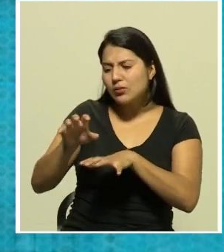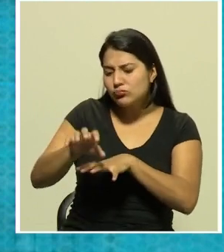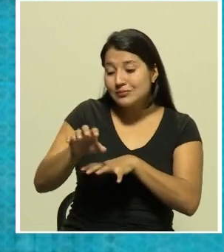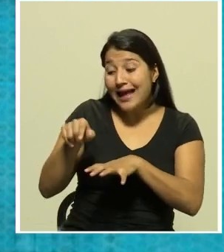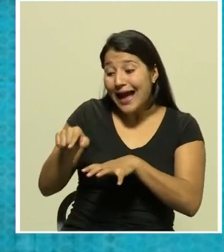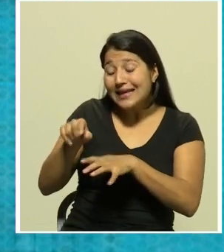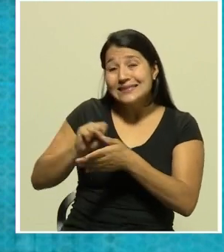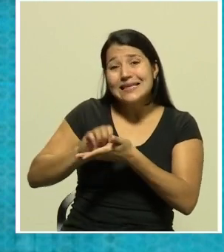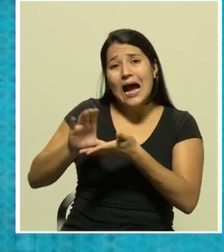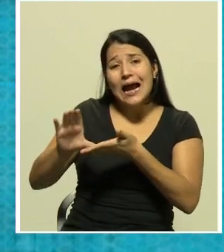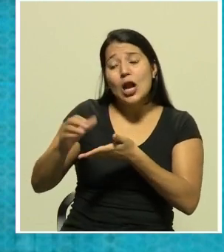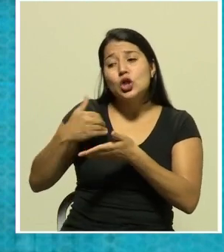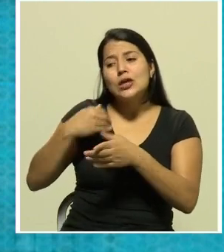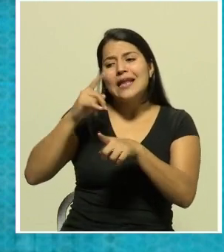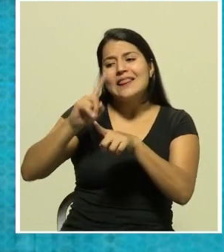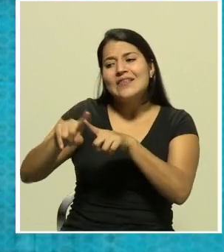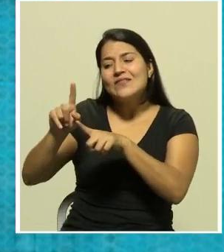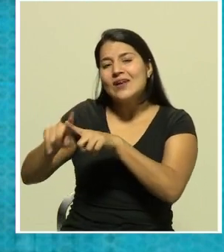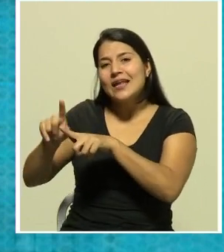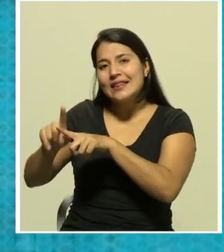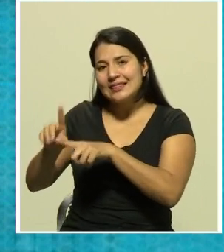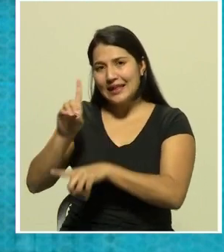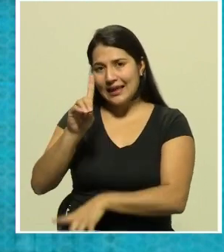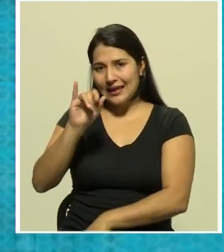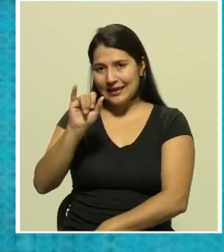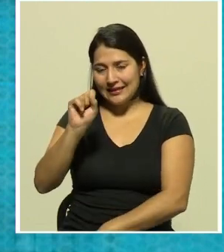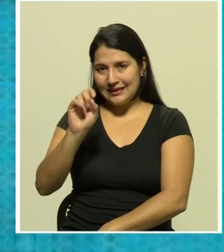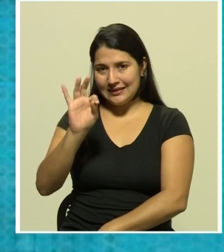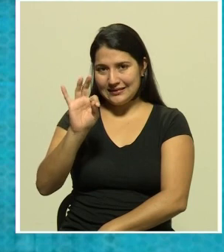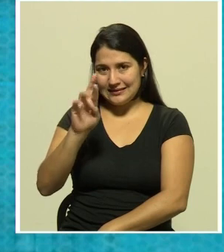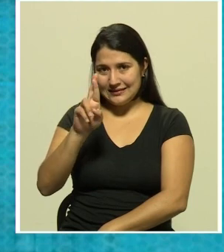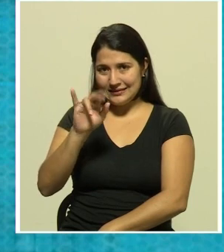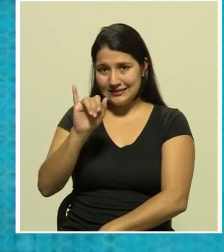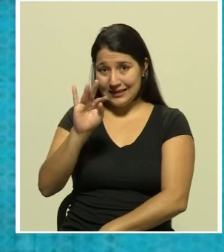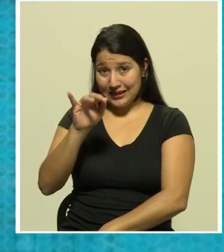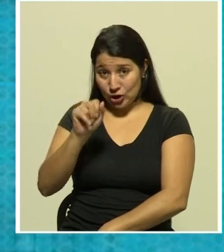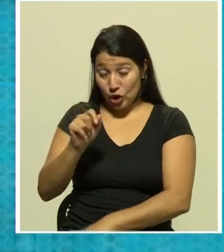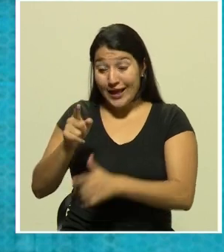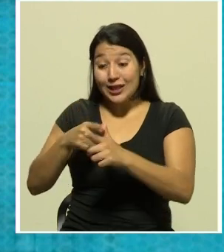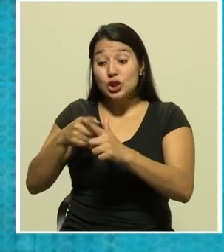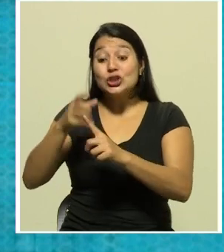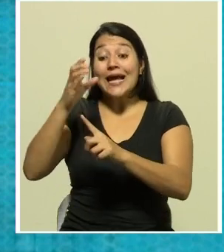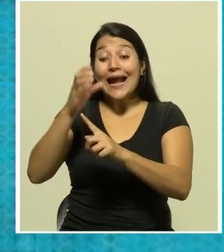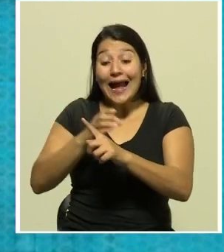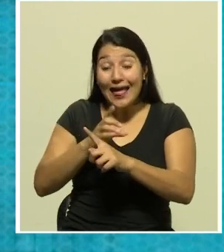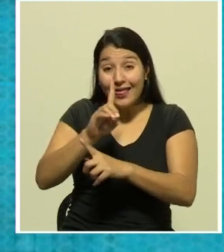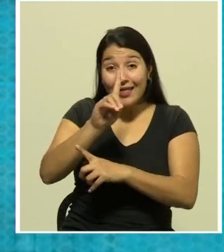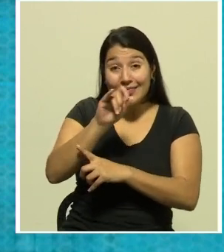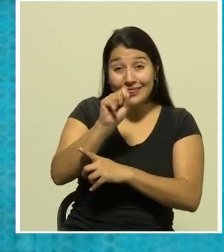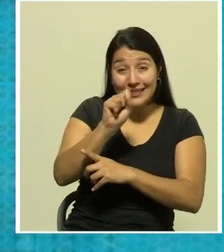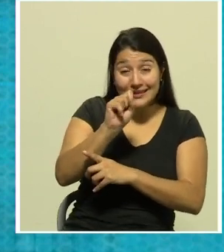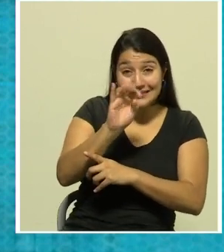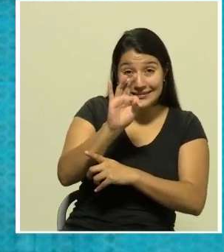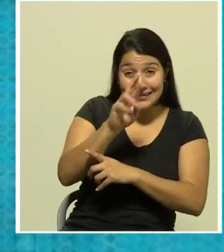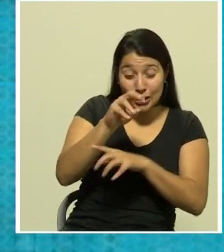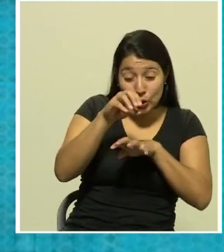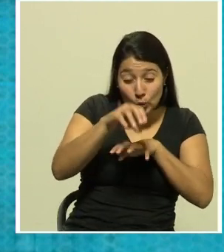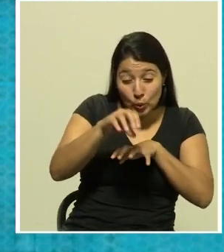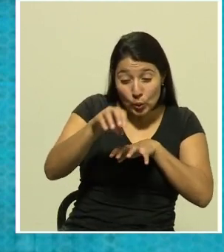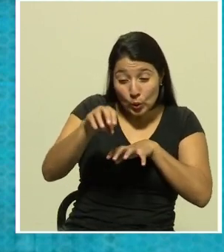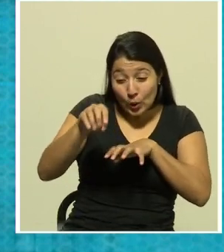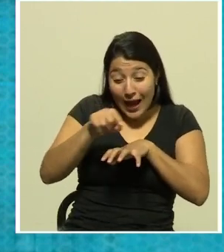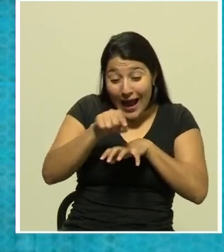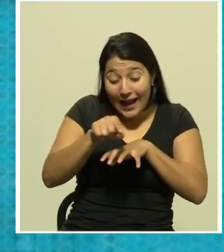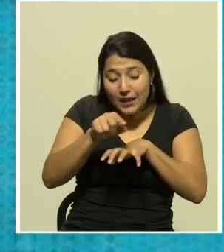por distrito o por cada dos distritos, en caso que se compliquen más las cosas. San Ramón tiene asumido propia